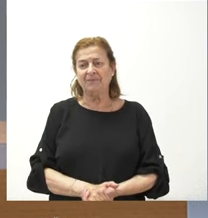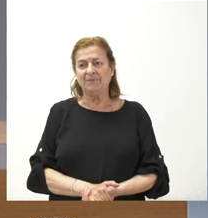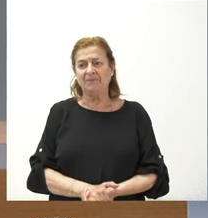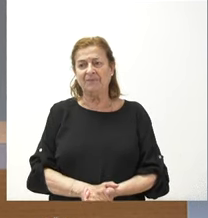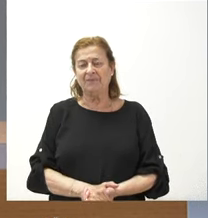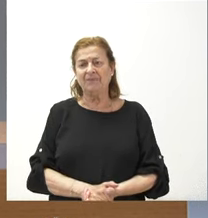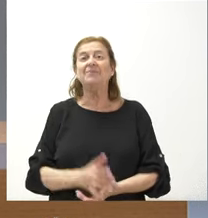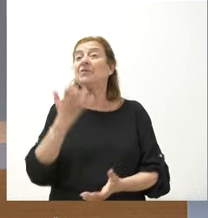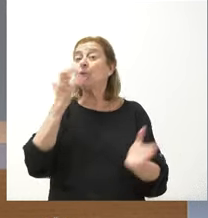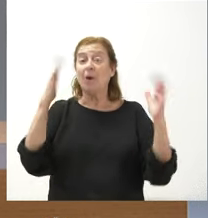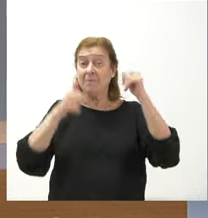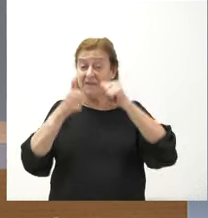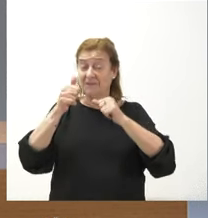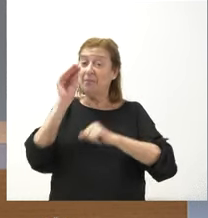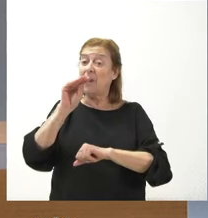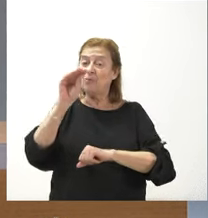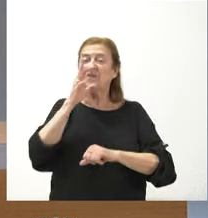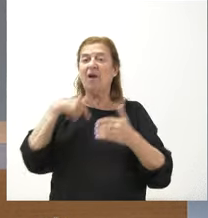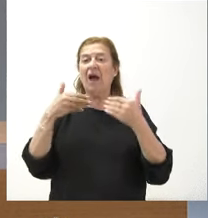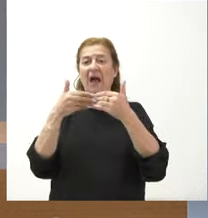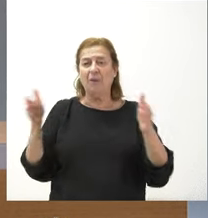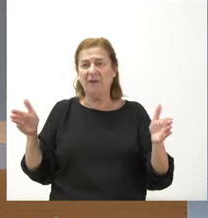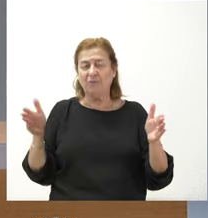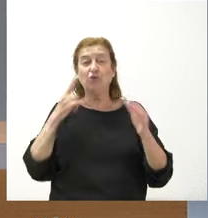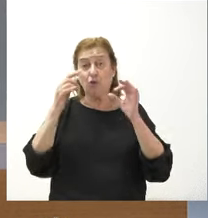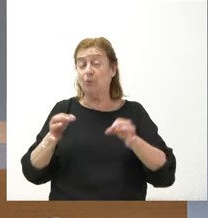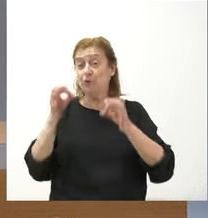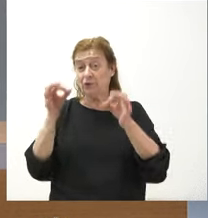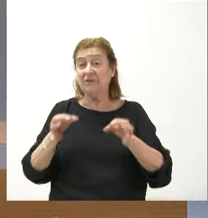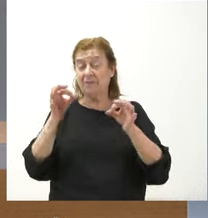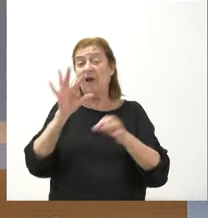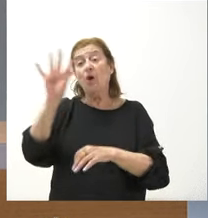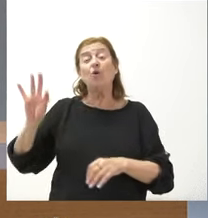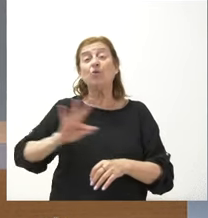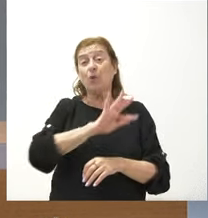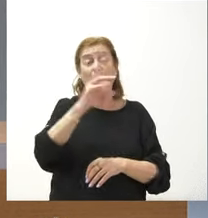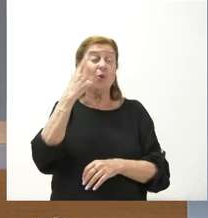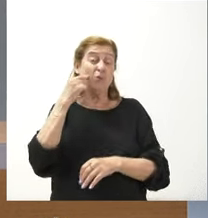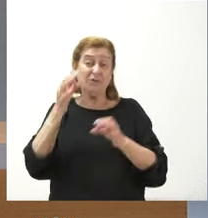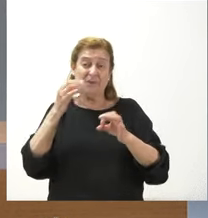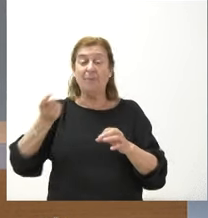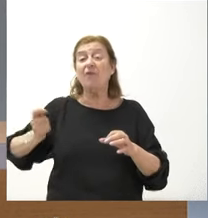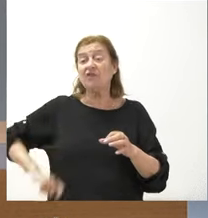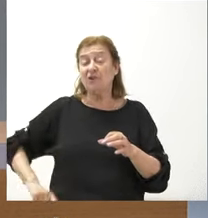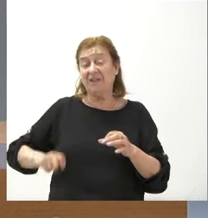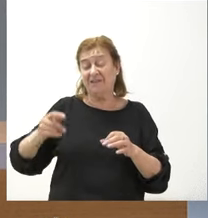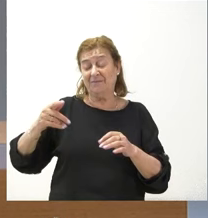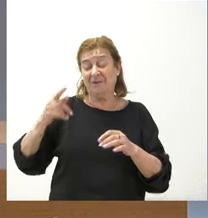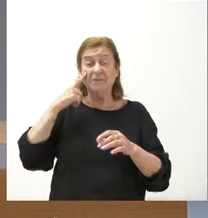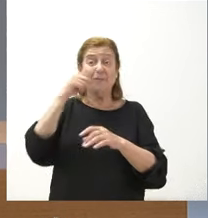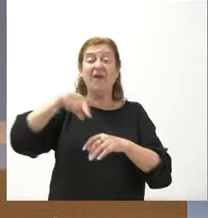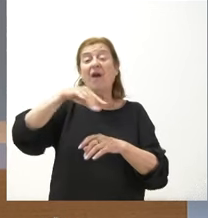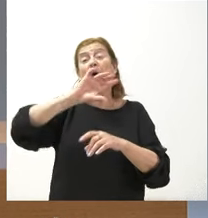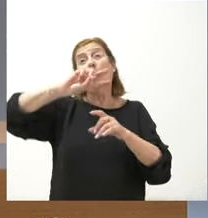si no hay más preguntas vamos a abrir como siempre ese turno habitual con los profesionales que nos siguen desde